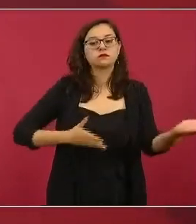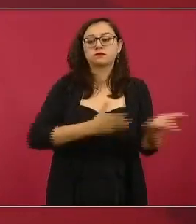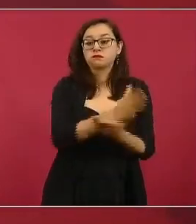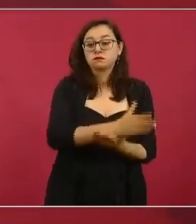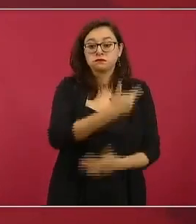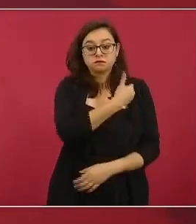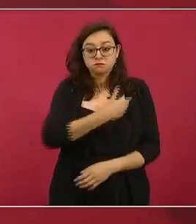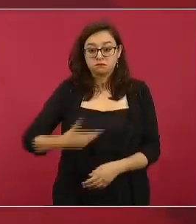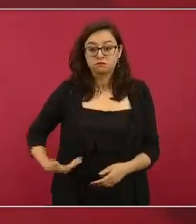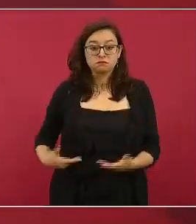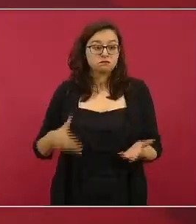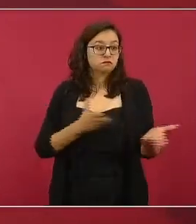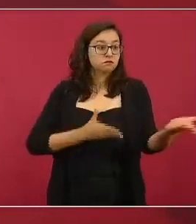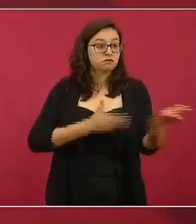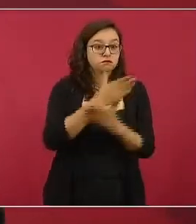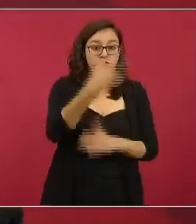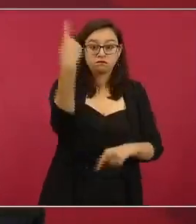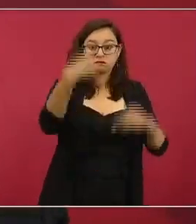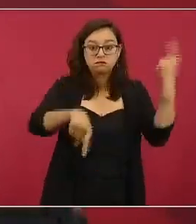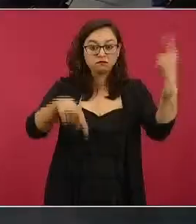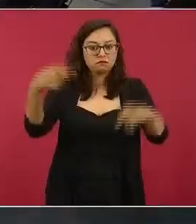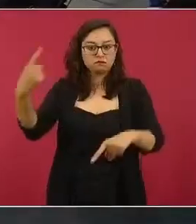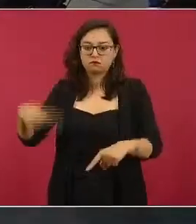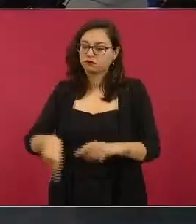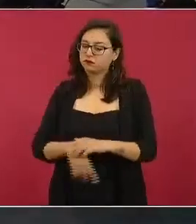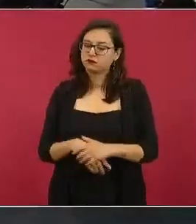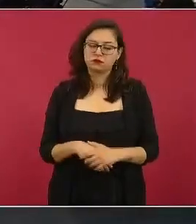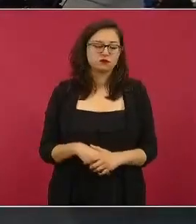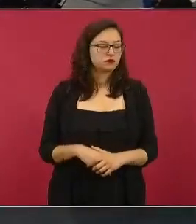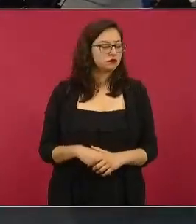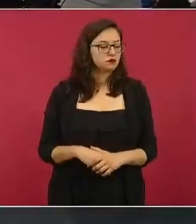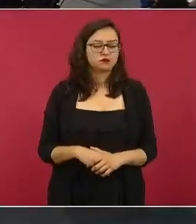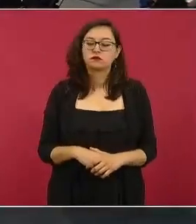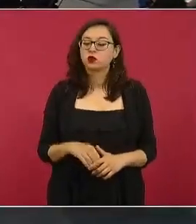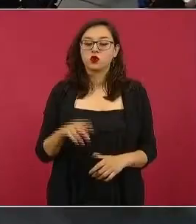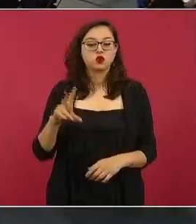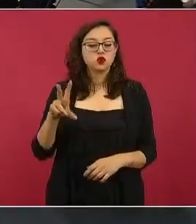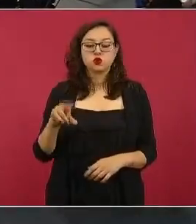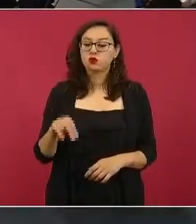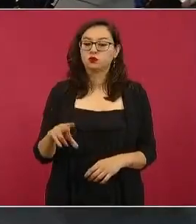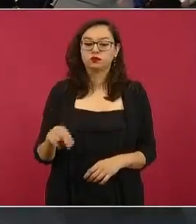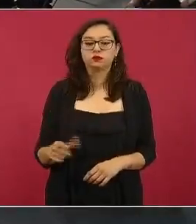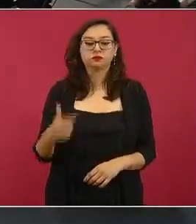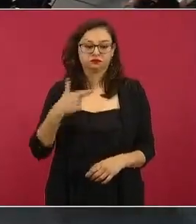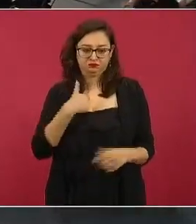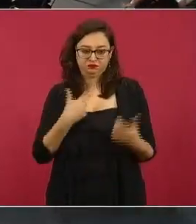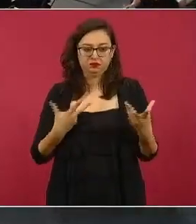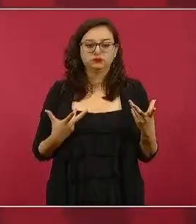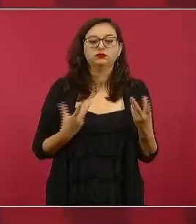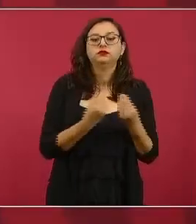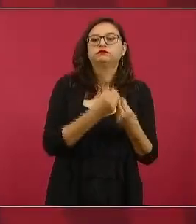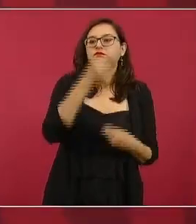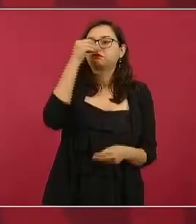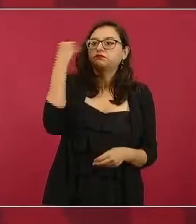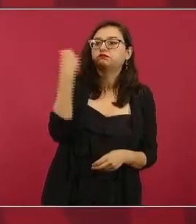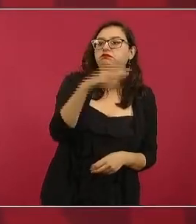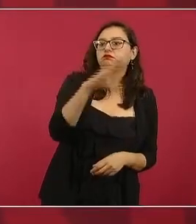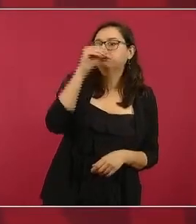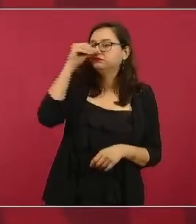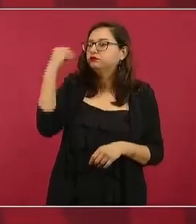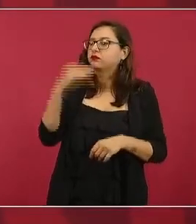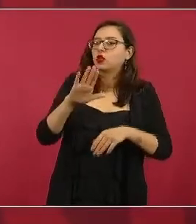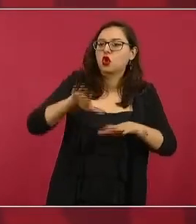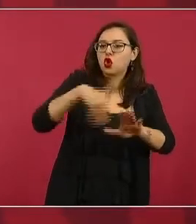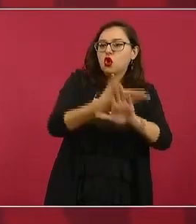no se persigue a nadie no se fabrican delitos